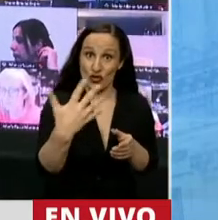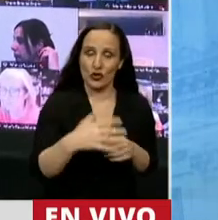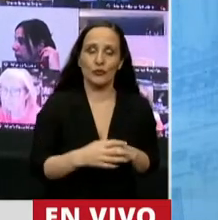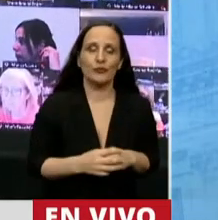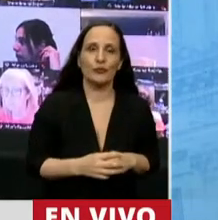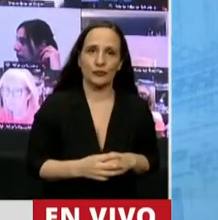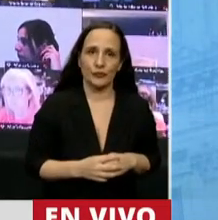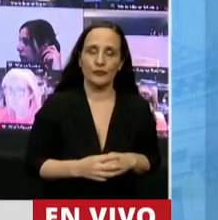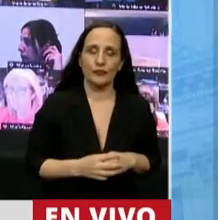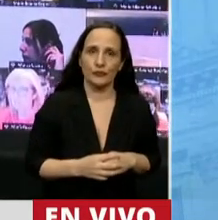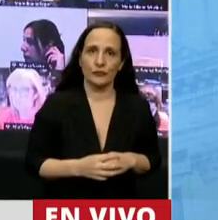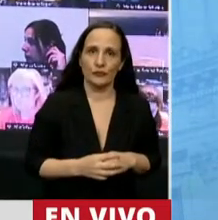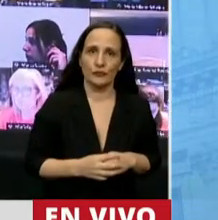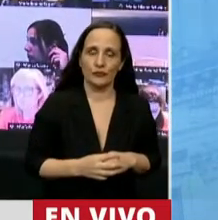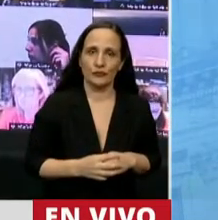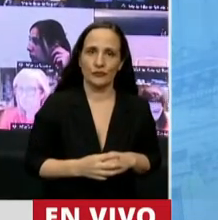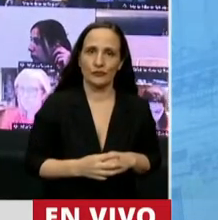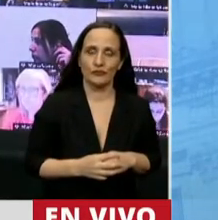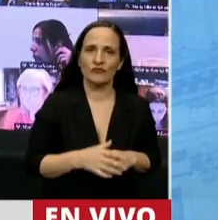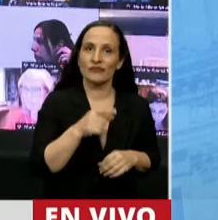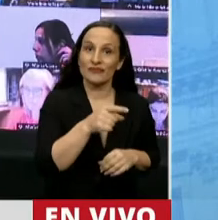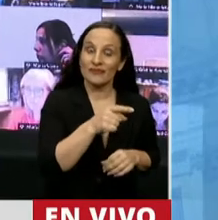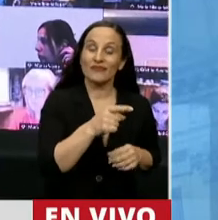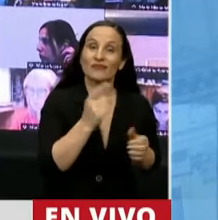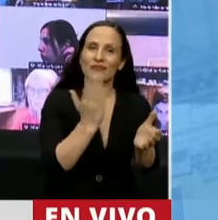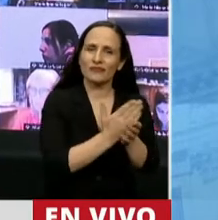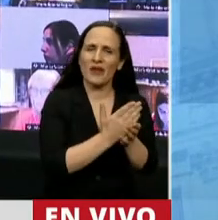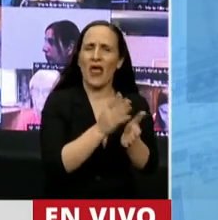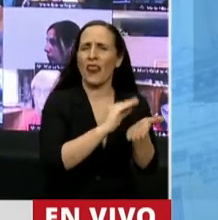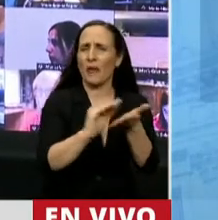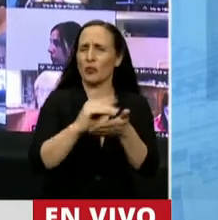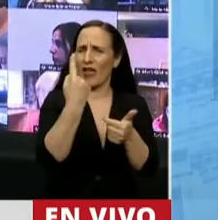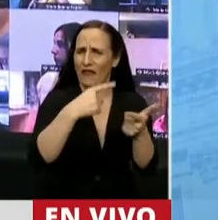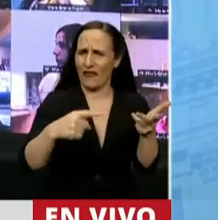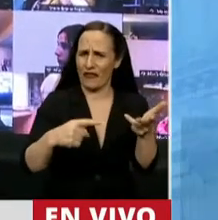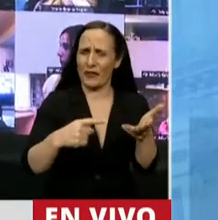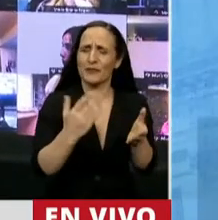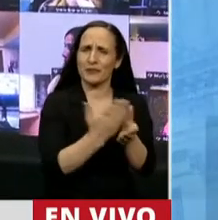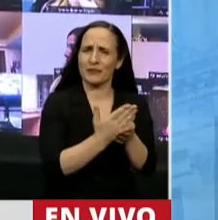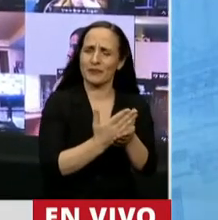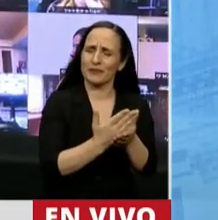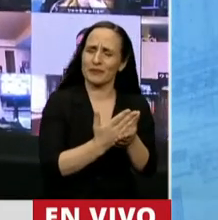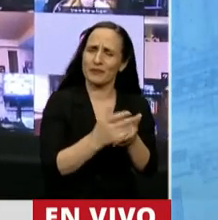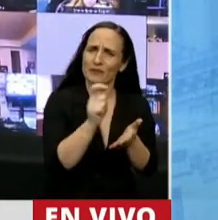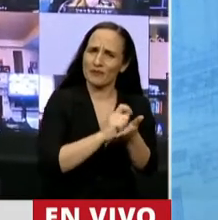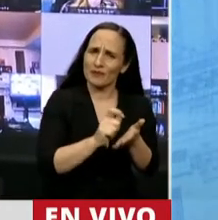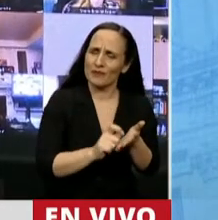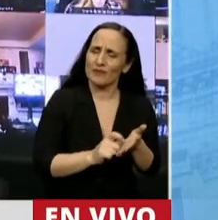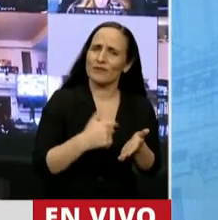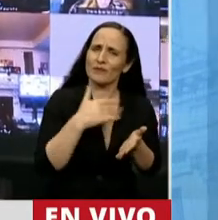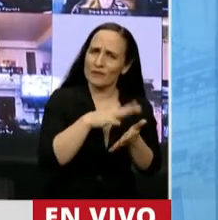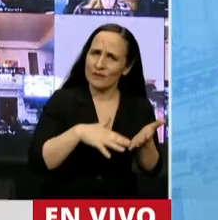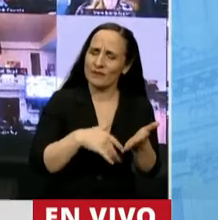donde expresamos varios diputados nuestro rechazo,